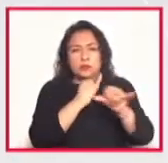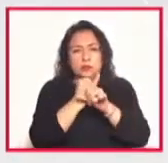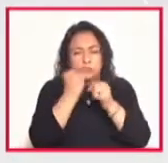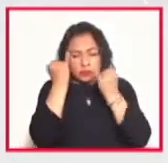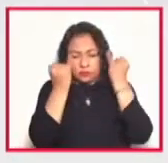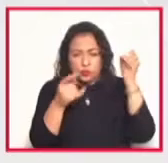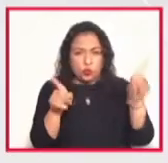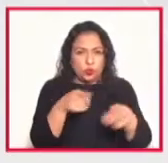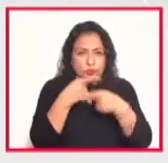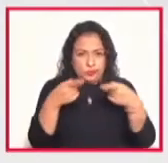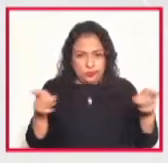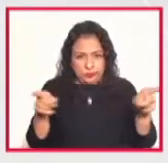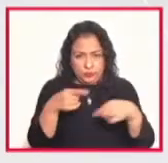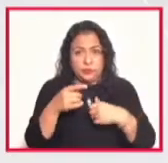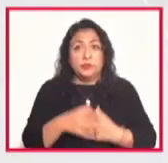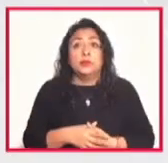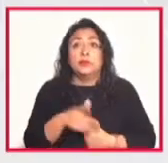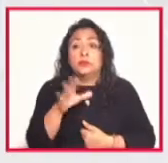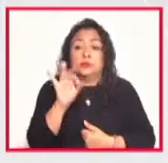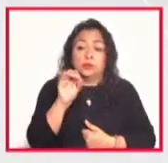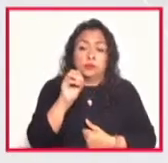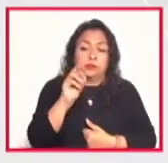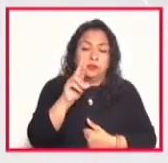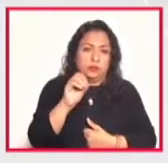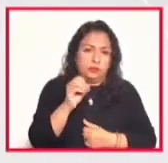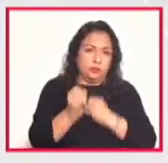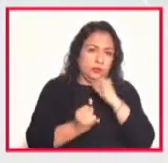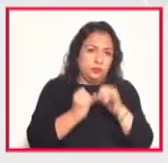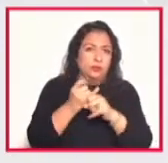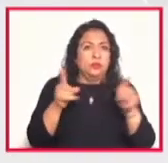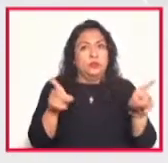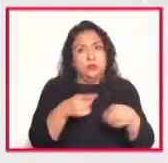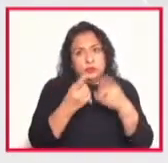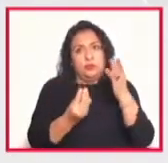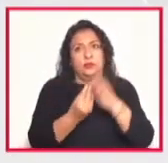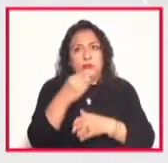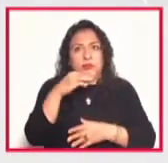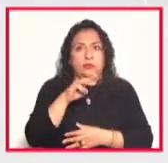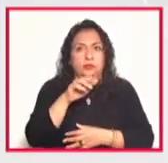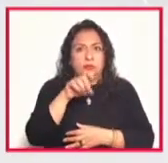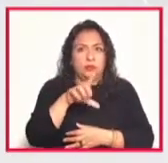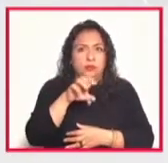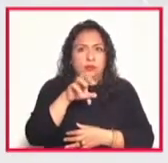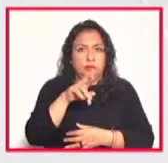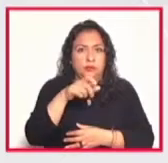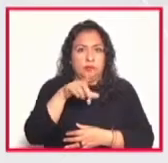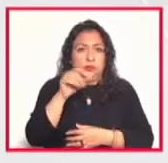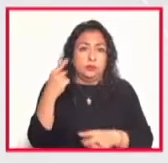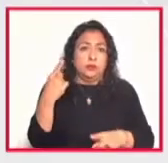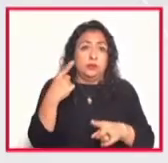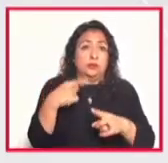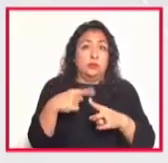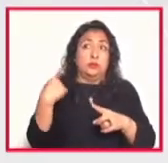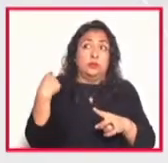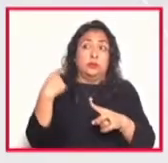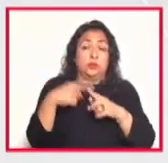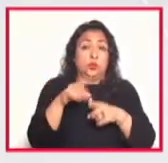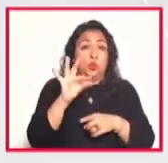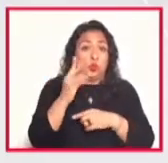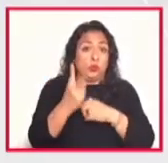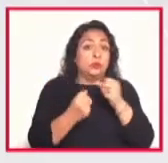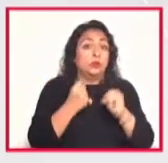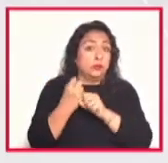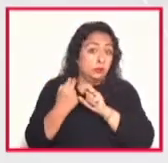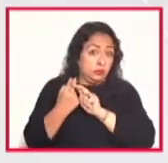musical el Foro Internacional de Música Nueva Manuel Enríquez a lo largo de 42 años ya este